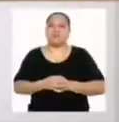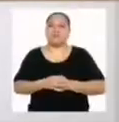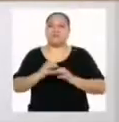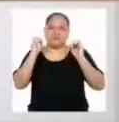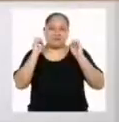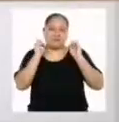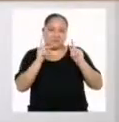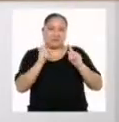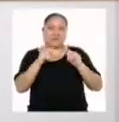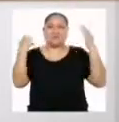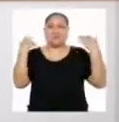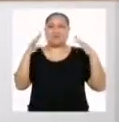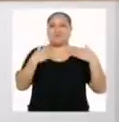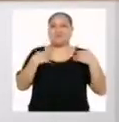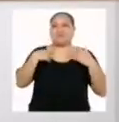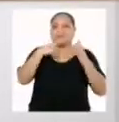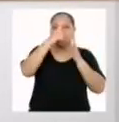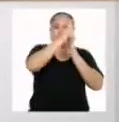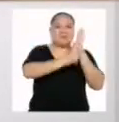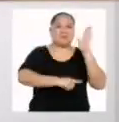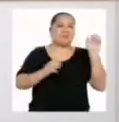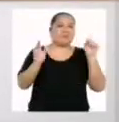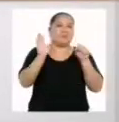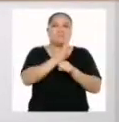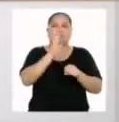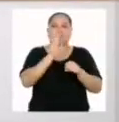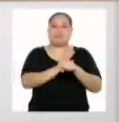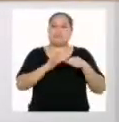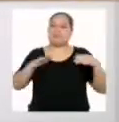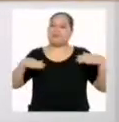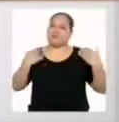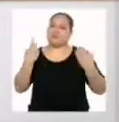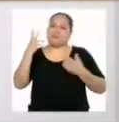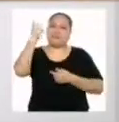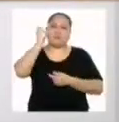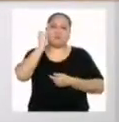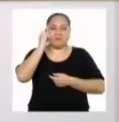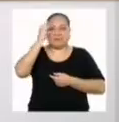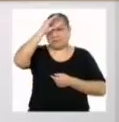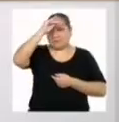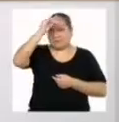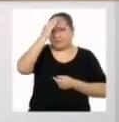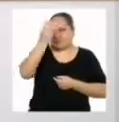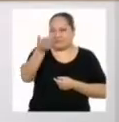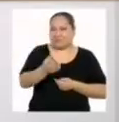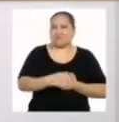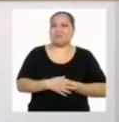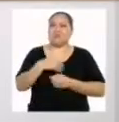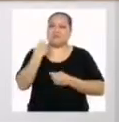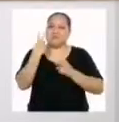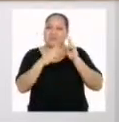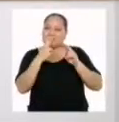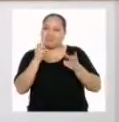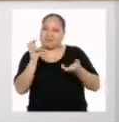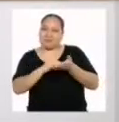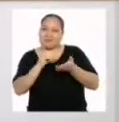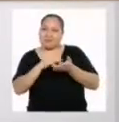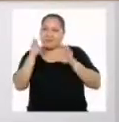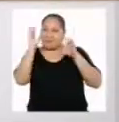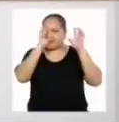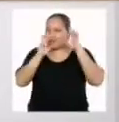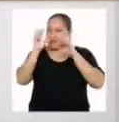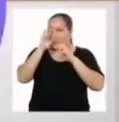Muy bien. Ya tenemos nuestra lista completada y podemos escuchar a las chicas y chicos para ver si aún hay más